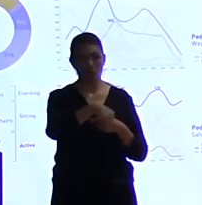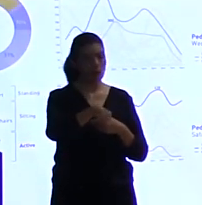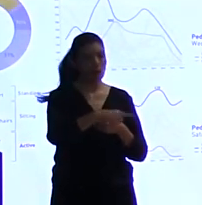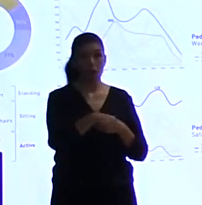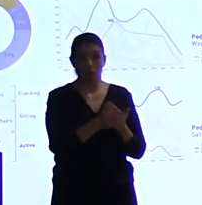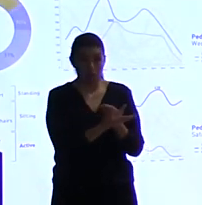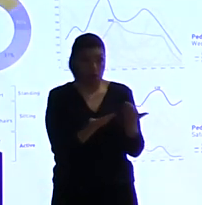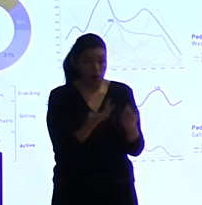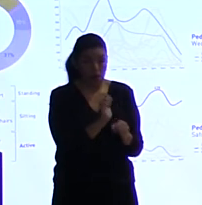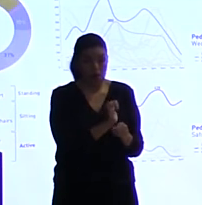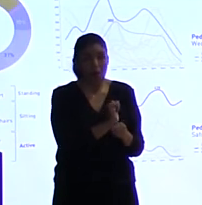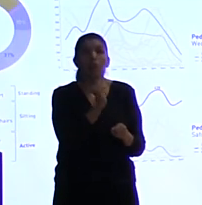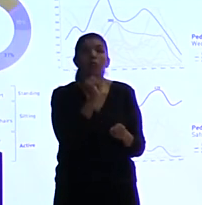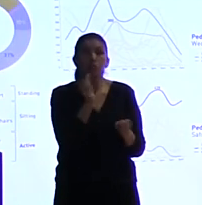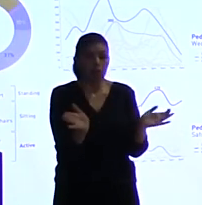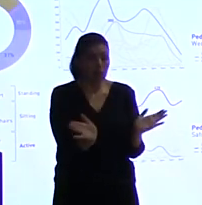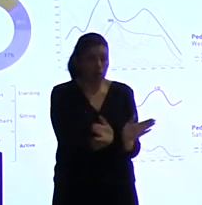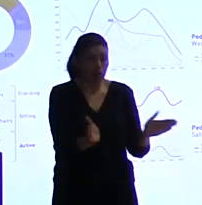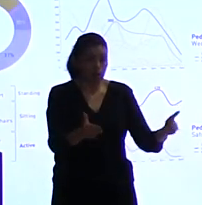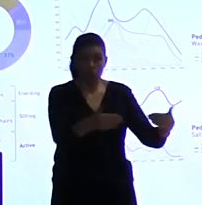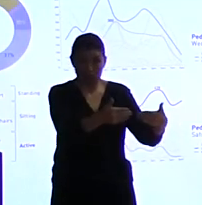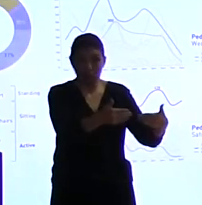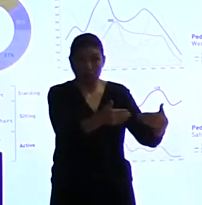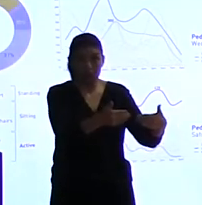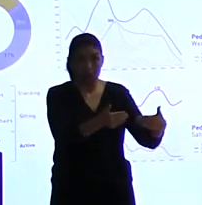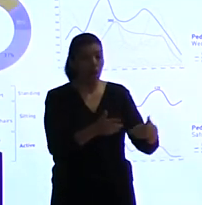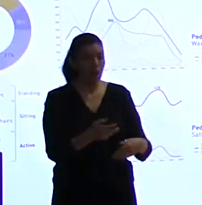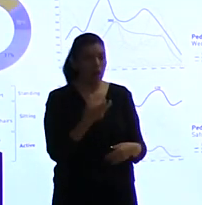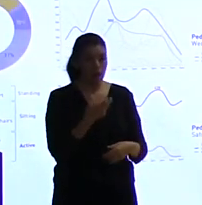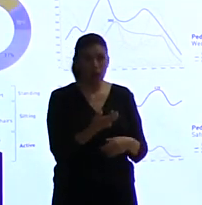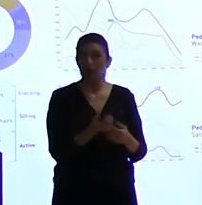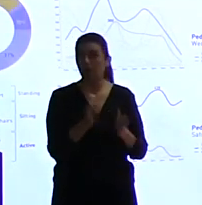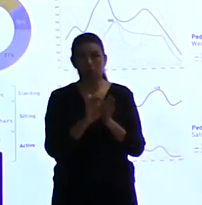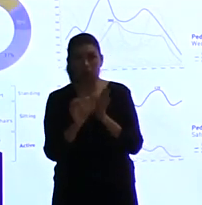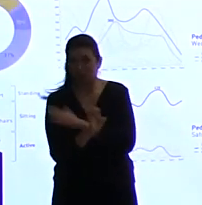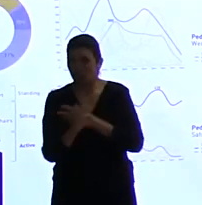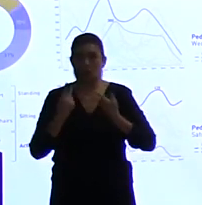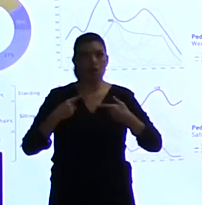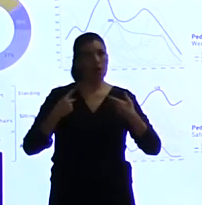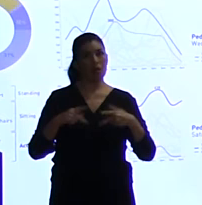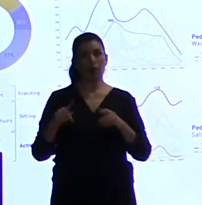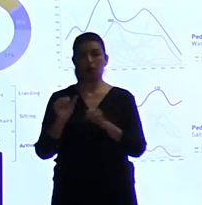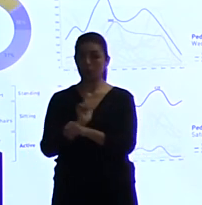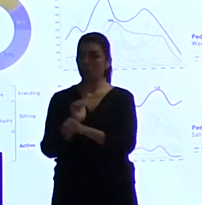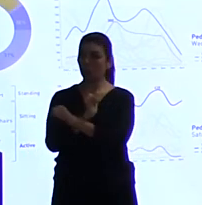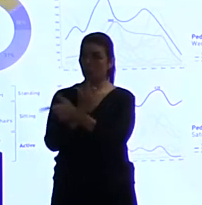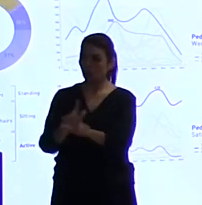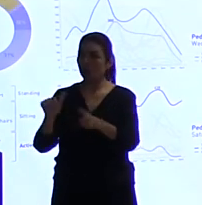gigante. Se pueden imaginar los taxistas de Nueva York, son bastante difíciles como lobby.